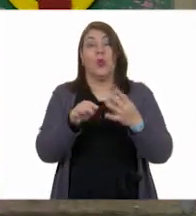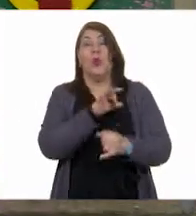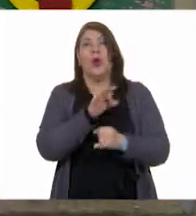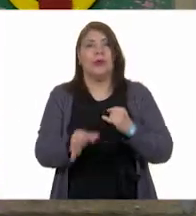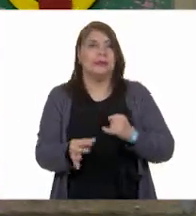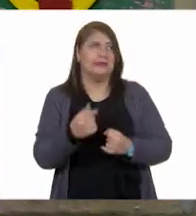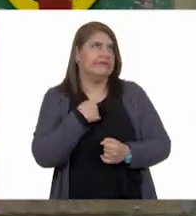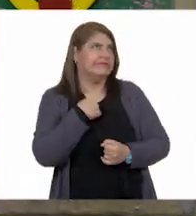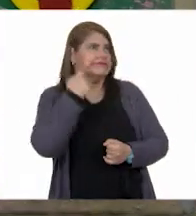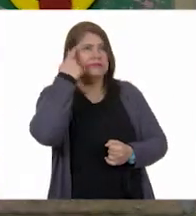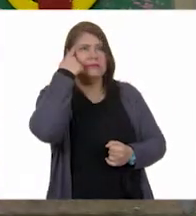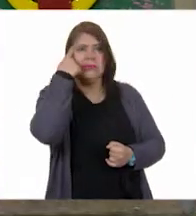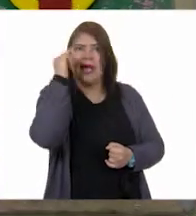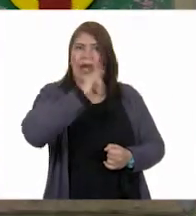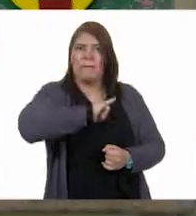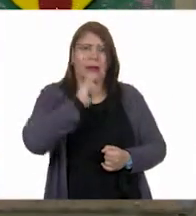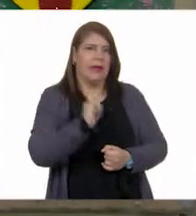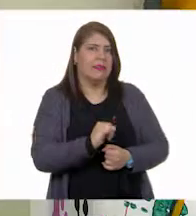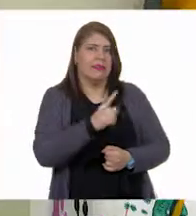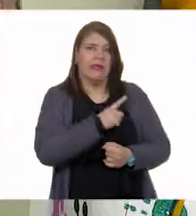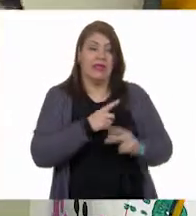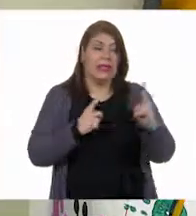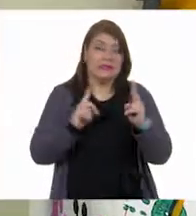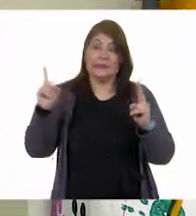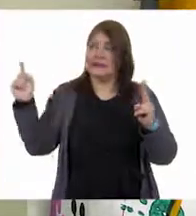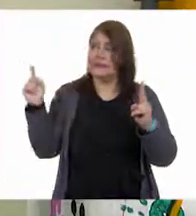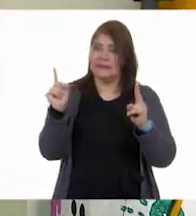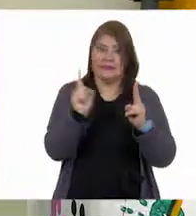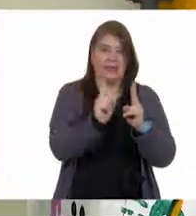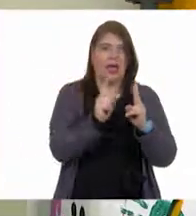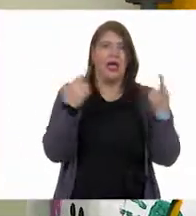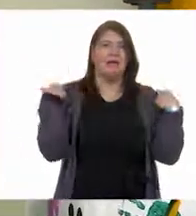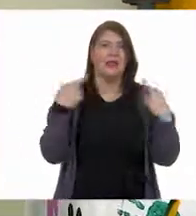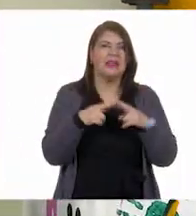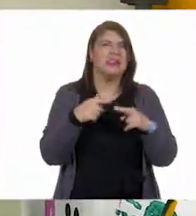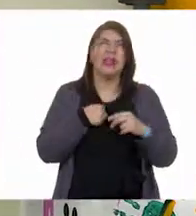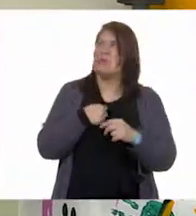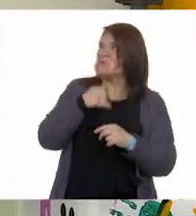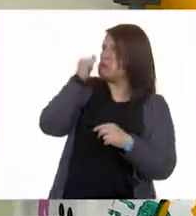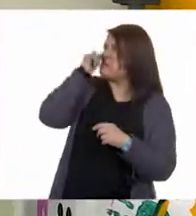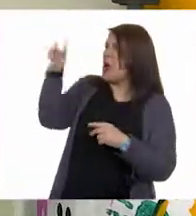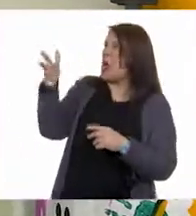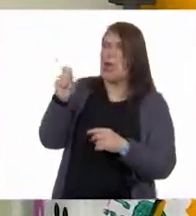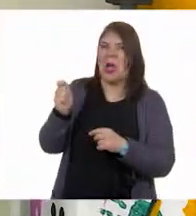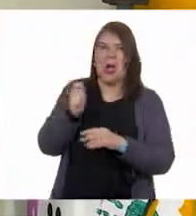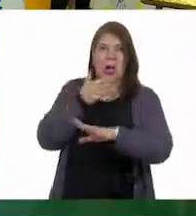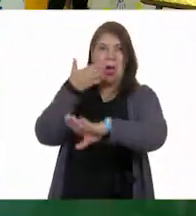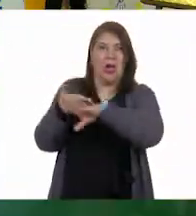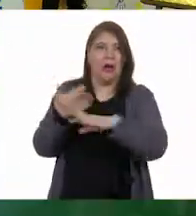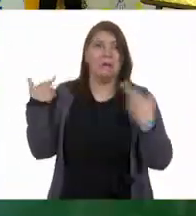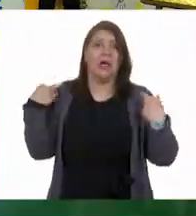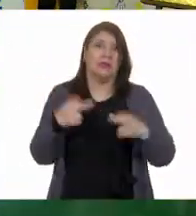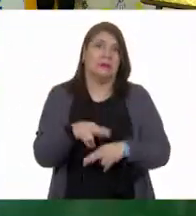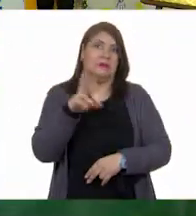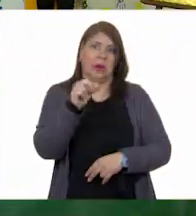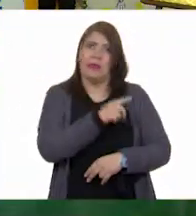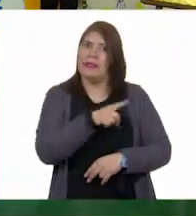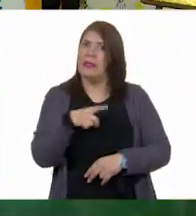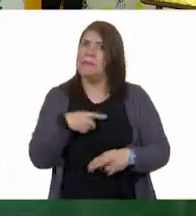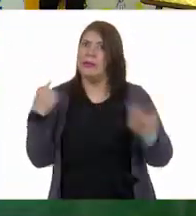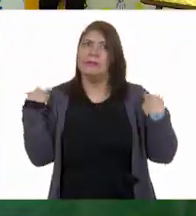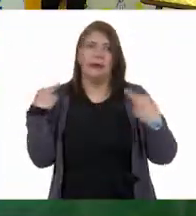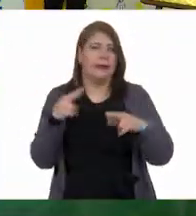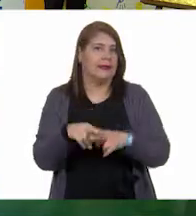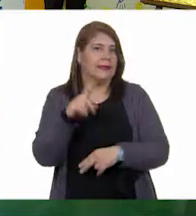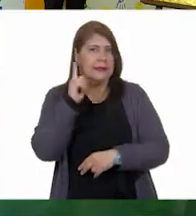no se debe de hacer. Nunca la maestra interviene y también le grito a la maestra. No lo hagan. No se debe de hacer ni a la